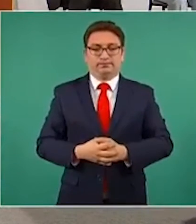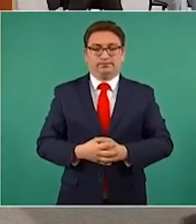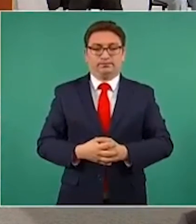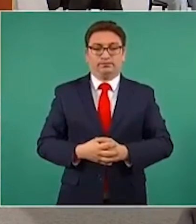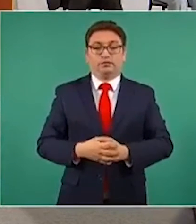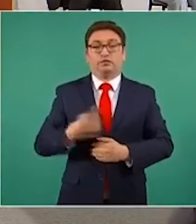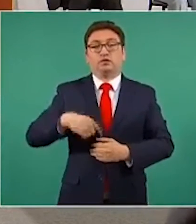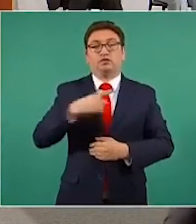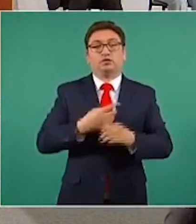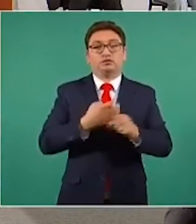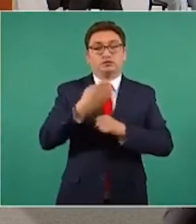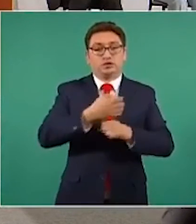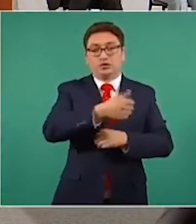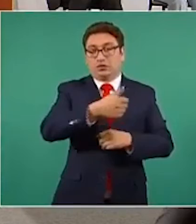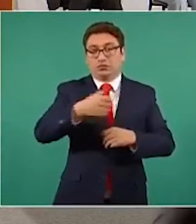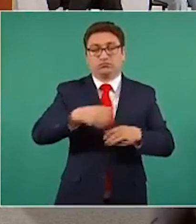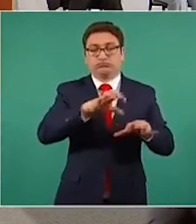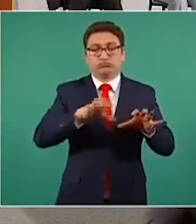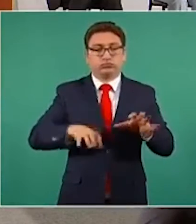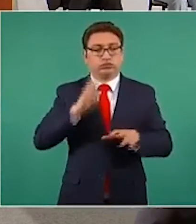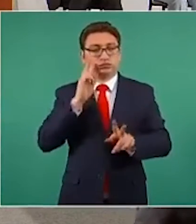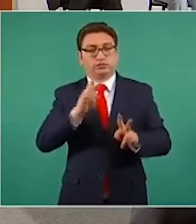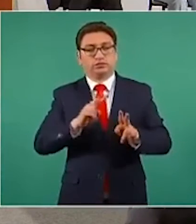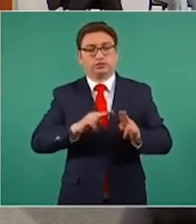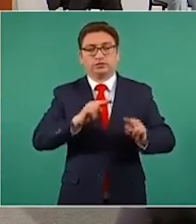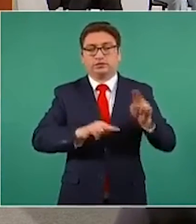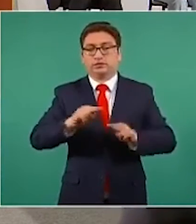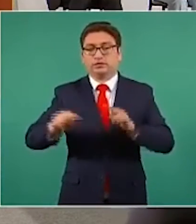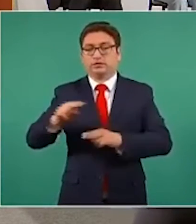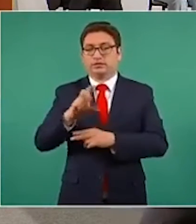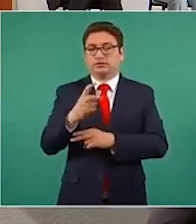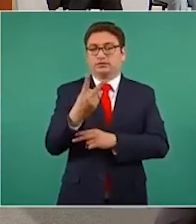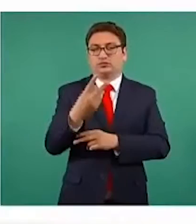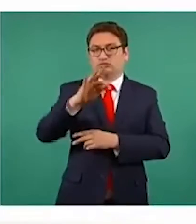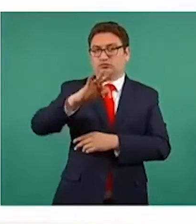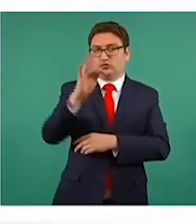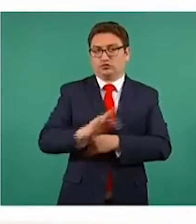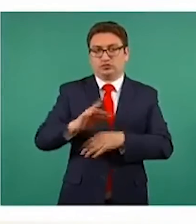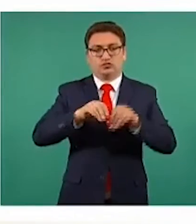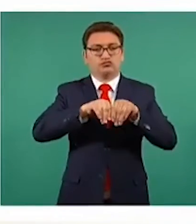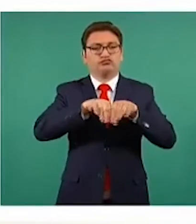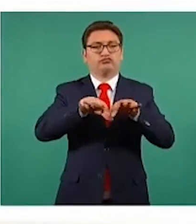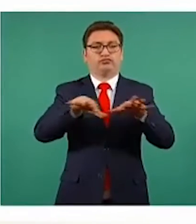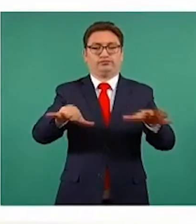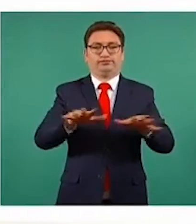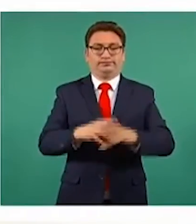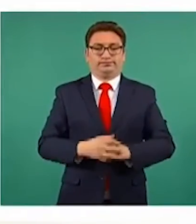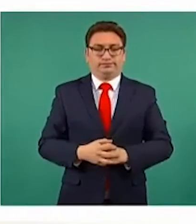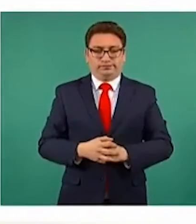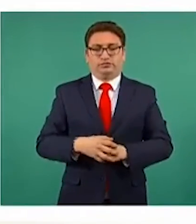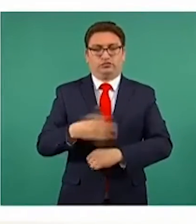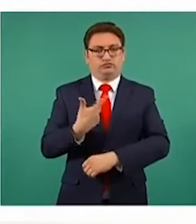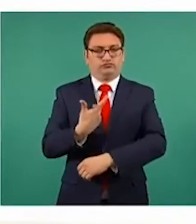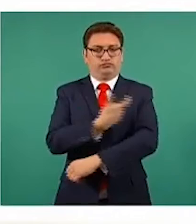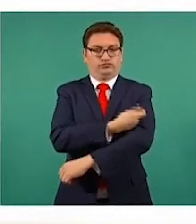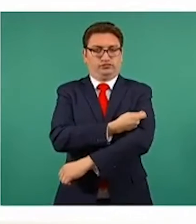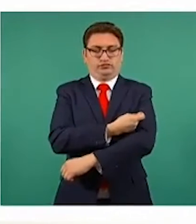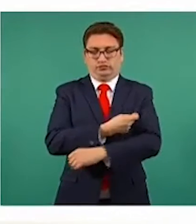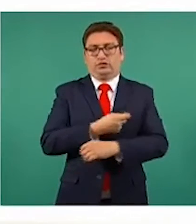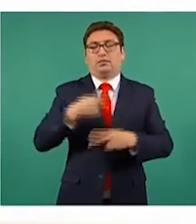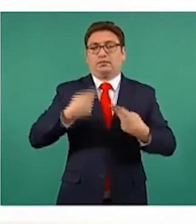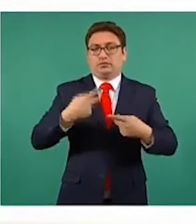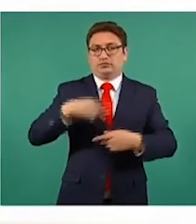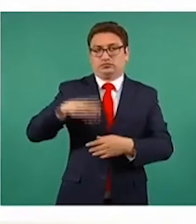vemos por entidad federativa, en la siguiente imagen, 32 por ciento es la cobertura de vacunación de la población